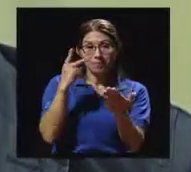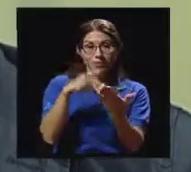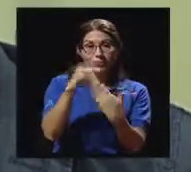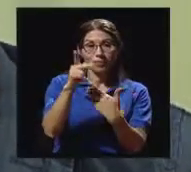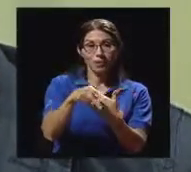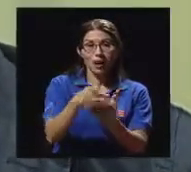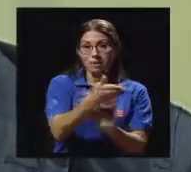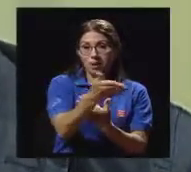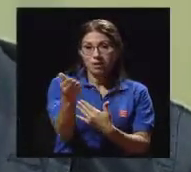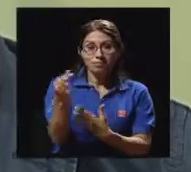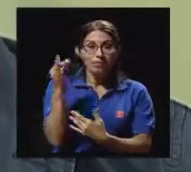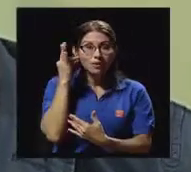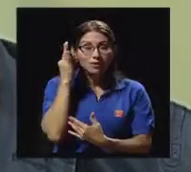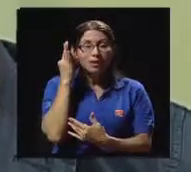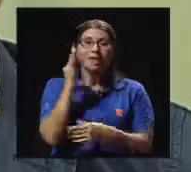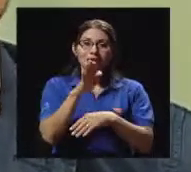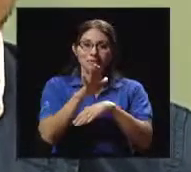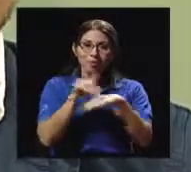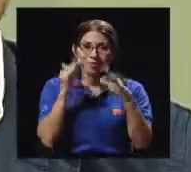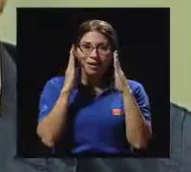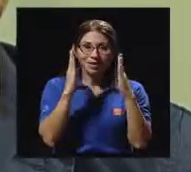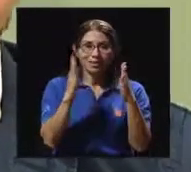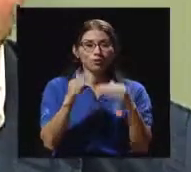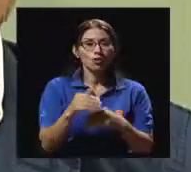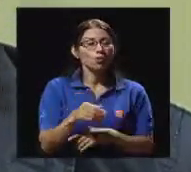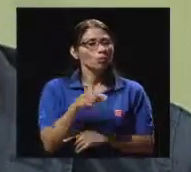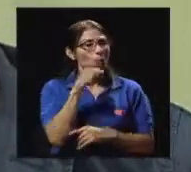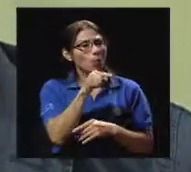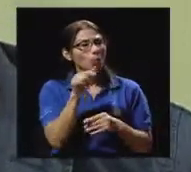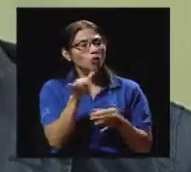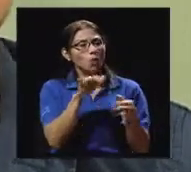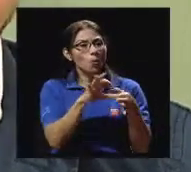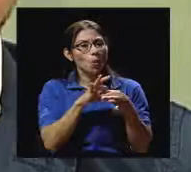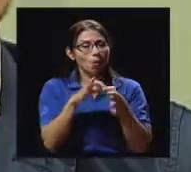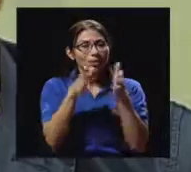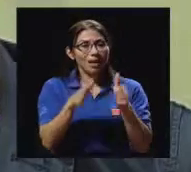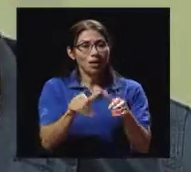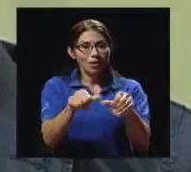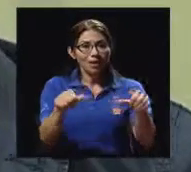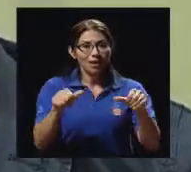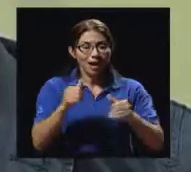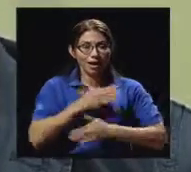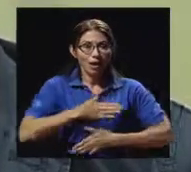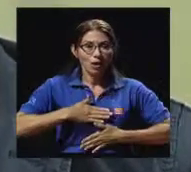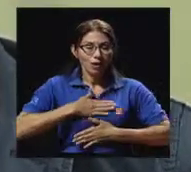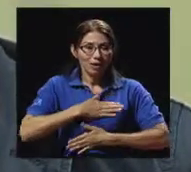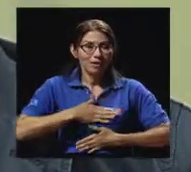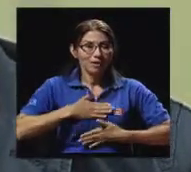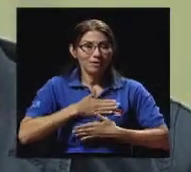yo sé que les va a llamar bastante la atención, vos, Milagro, como coordinadora del área recreativa de la Unidad de Programas Deportivos aquí en la